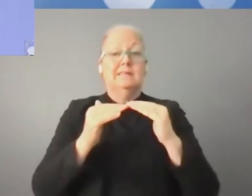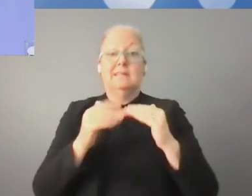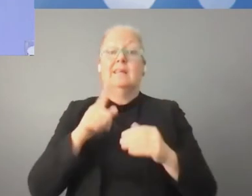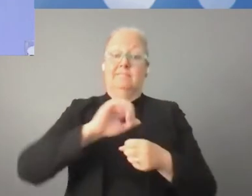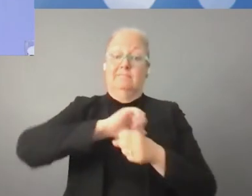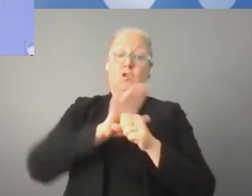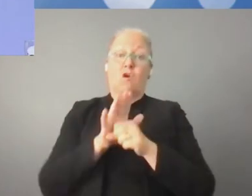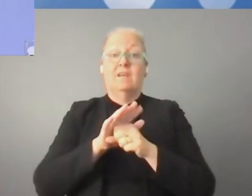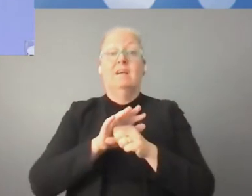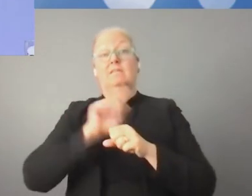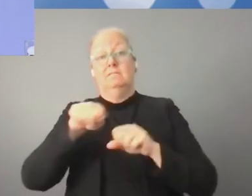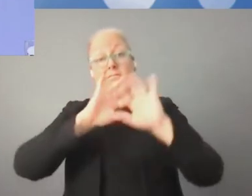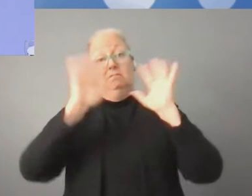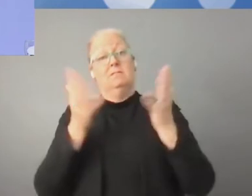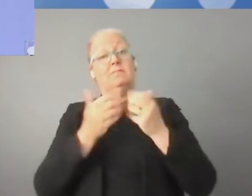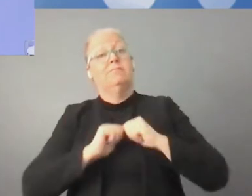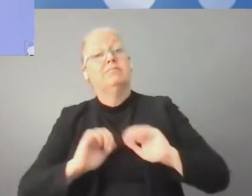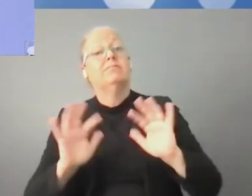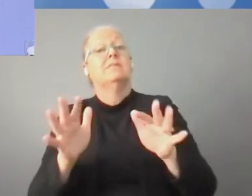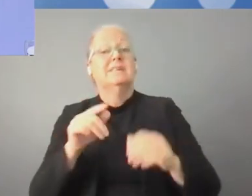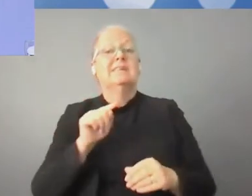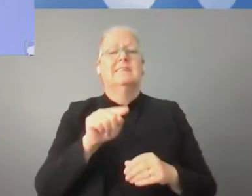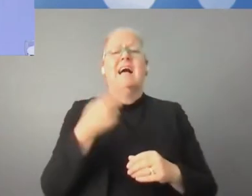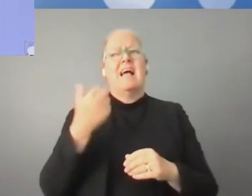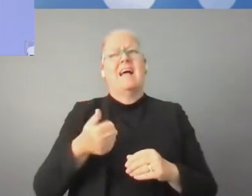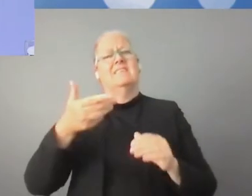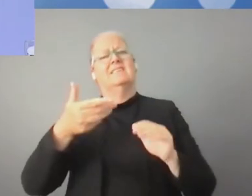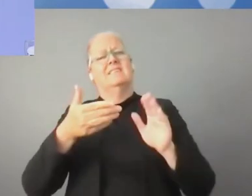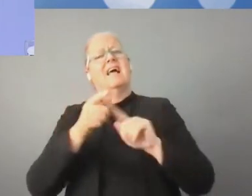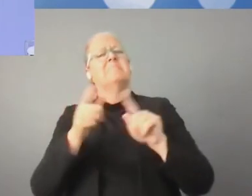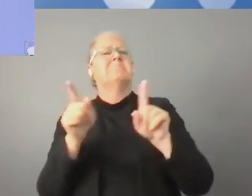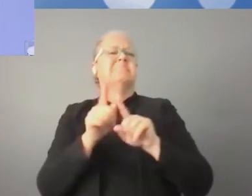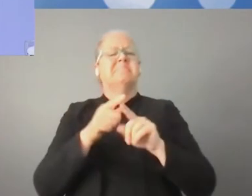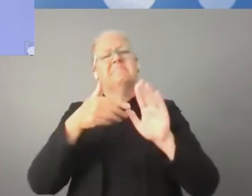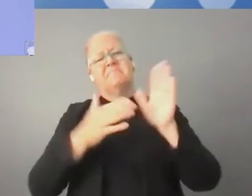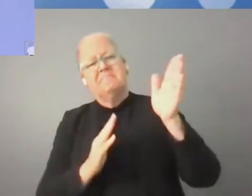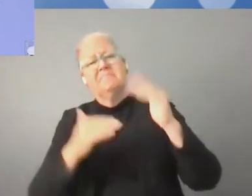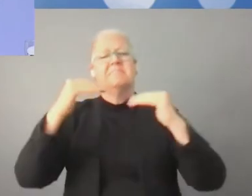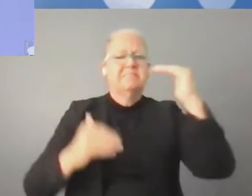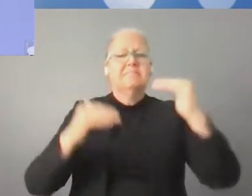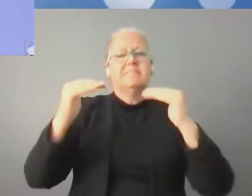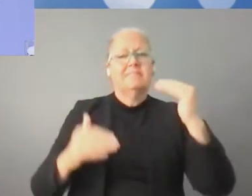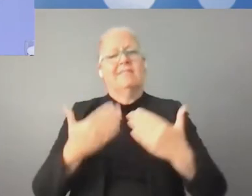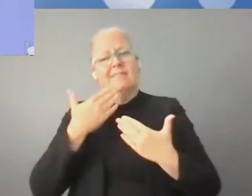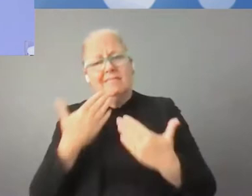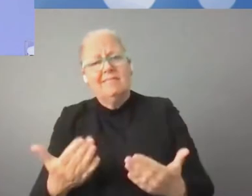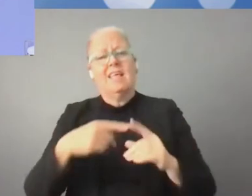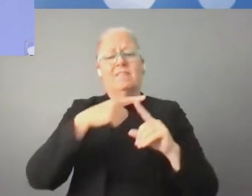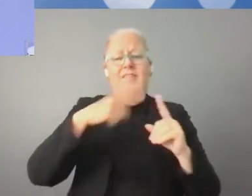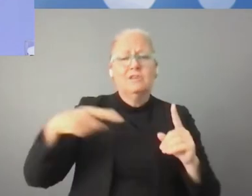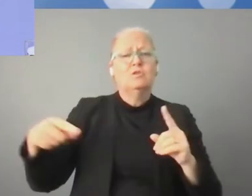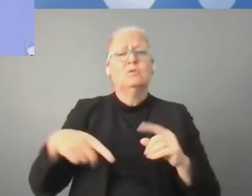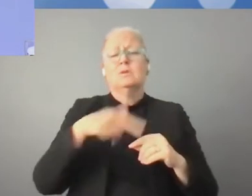humanos, para reducir las desigualdades que todavía observamos en diferentes regiones del mundo.